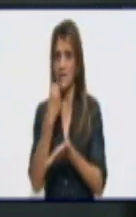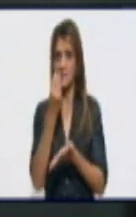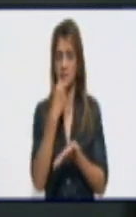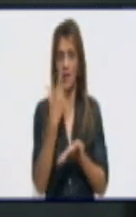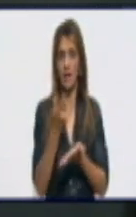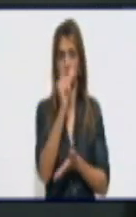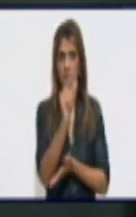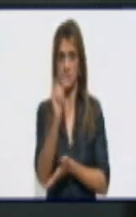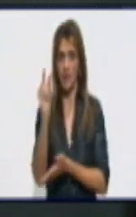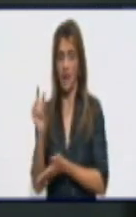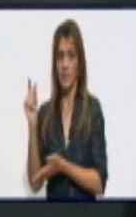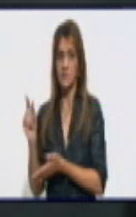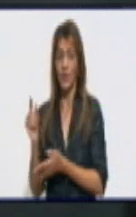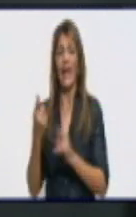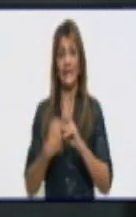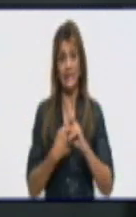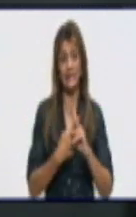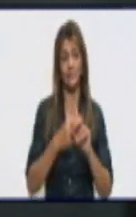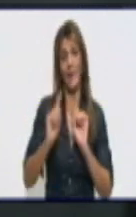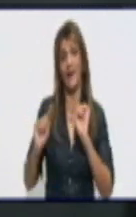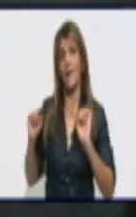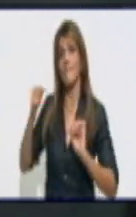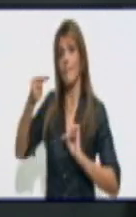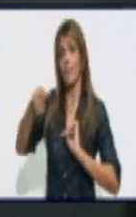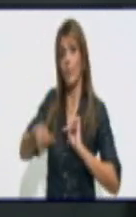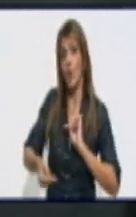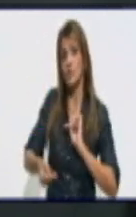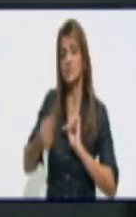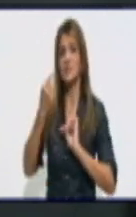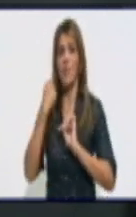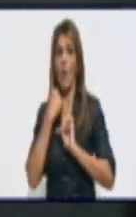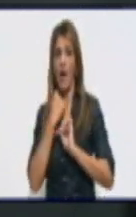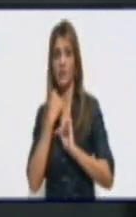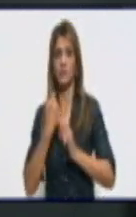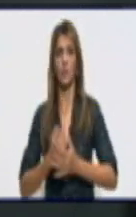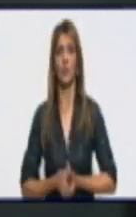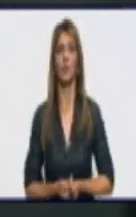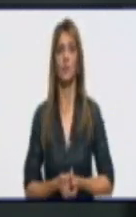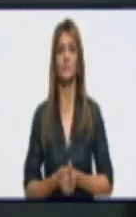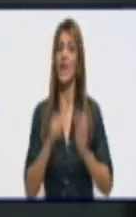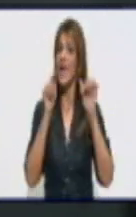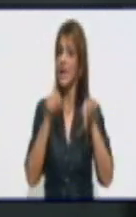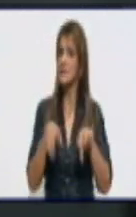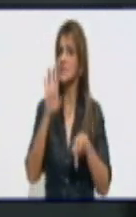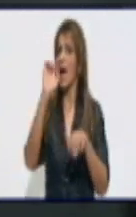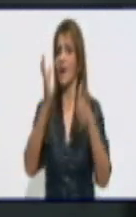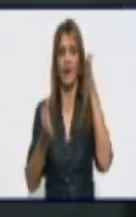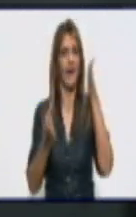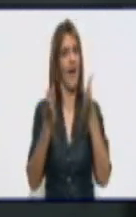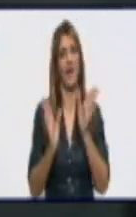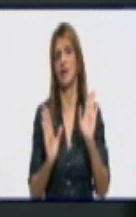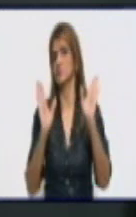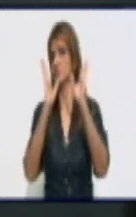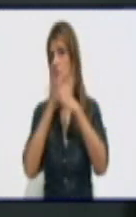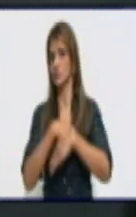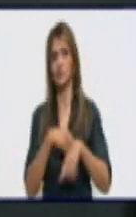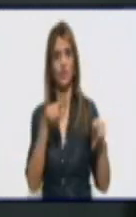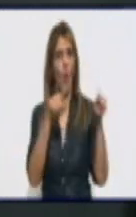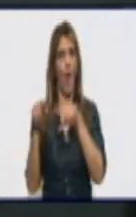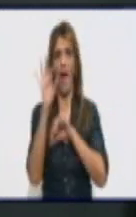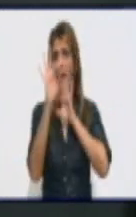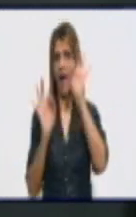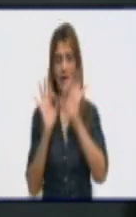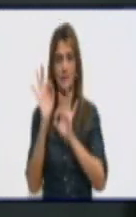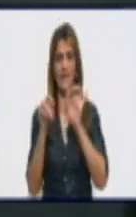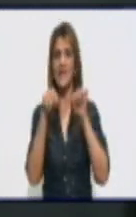año, es de las cosas que quiero puntualizar, que no va a existir esa escala y por tanto no va a existir ese incremento que